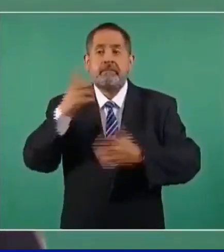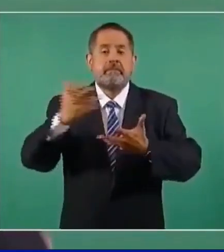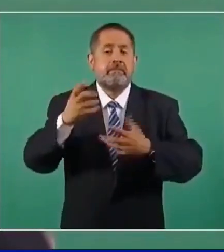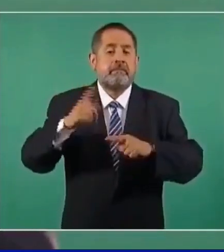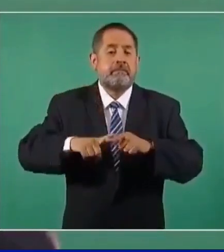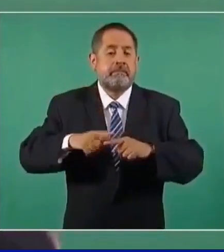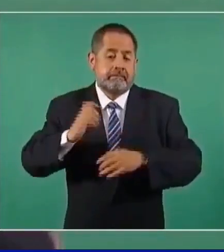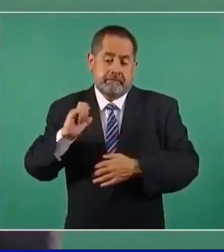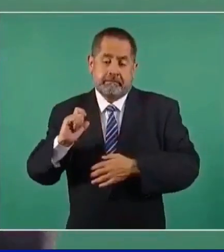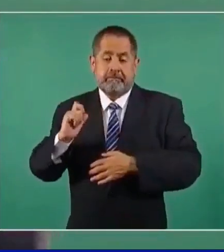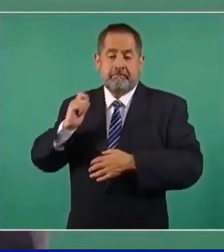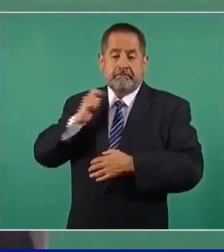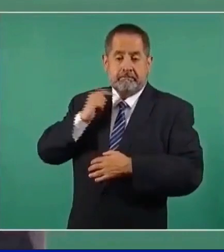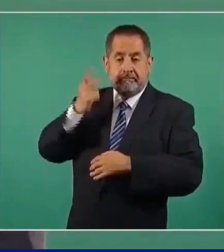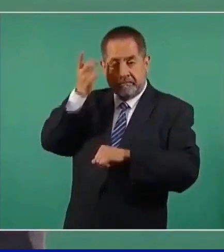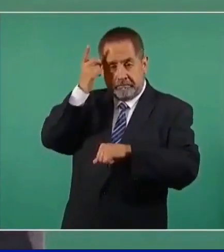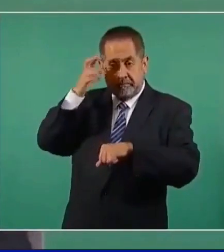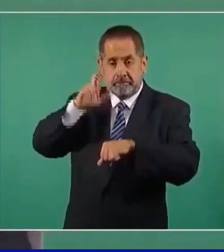Pemex.